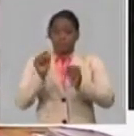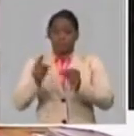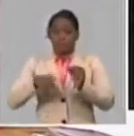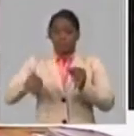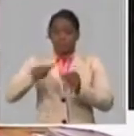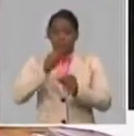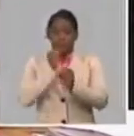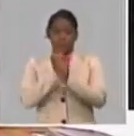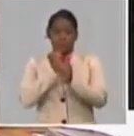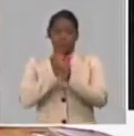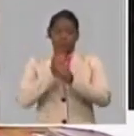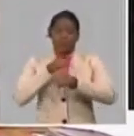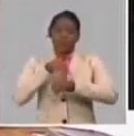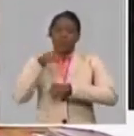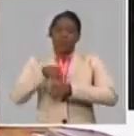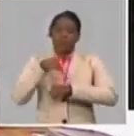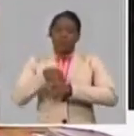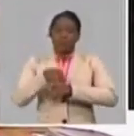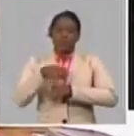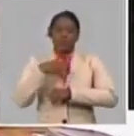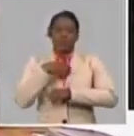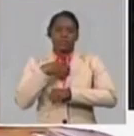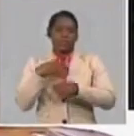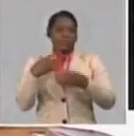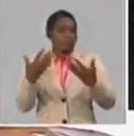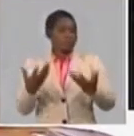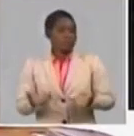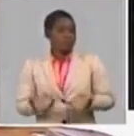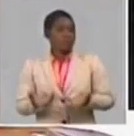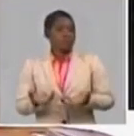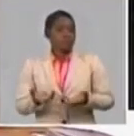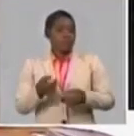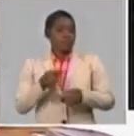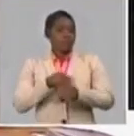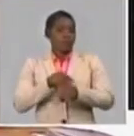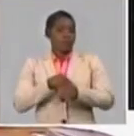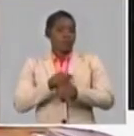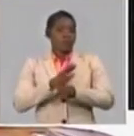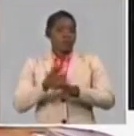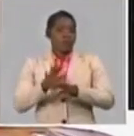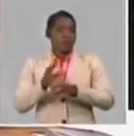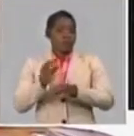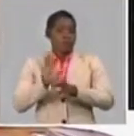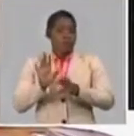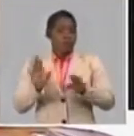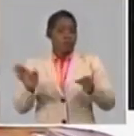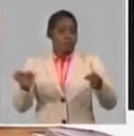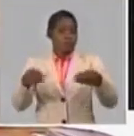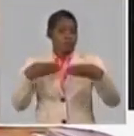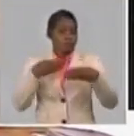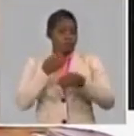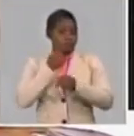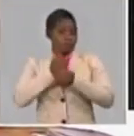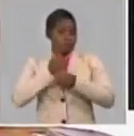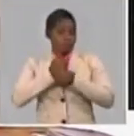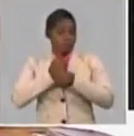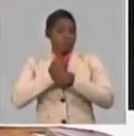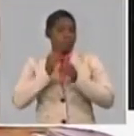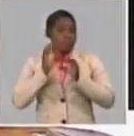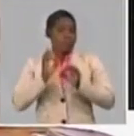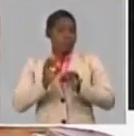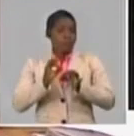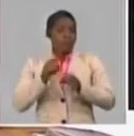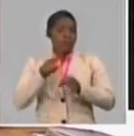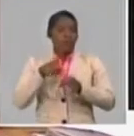hoy reciben en términos, a partir de la suspensión temporal de su ejercicio, determinadas